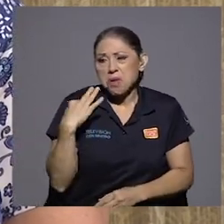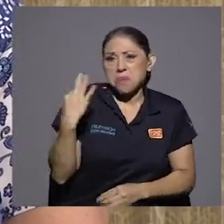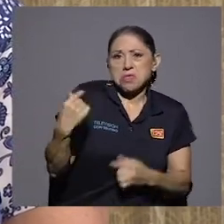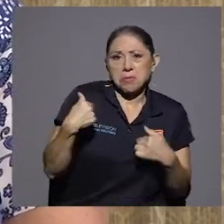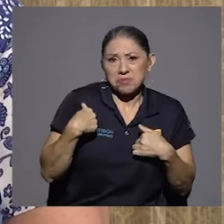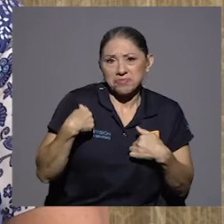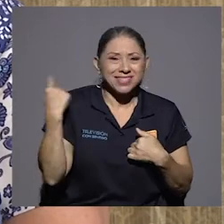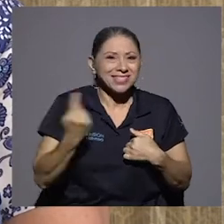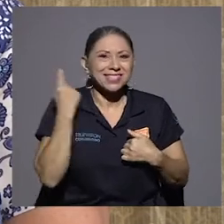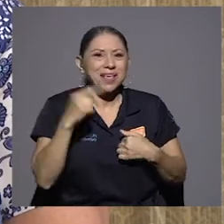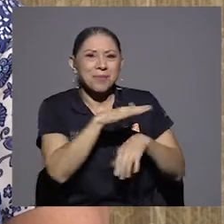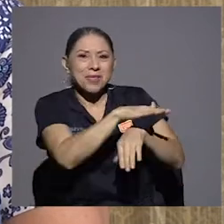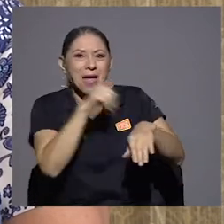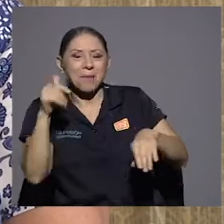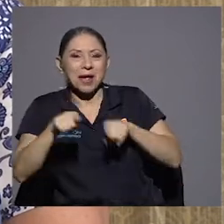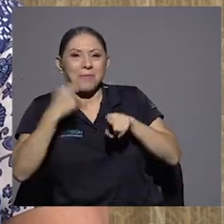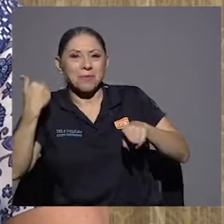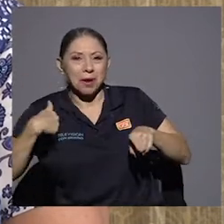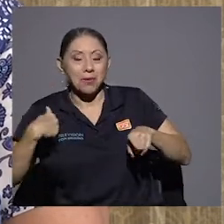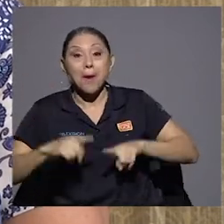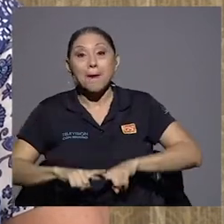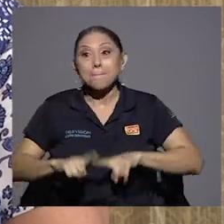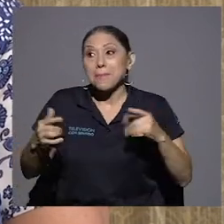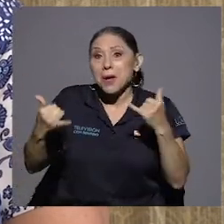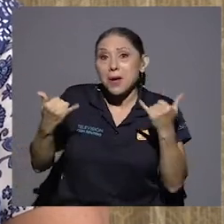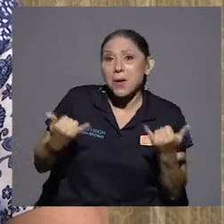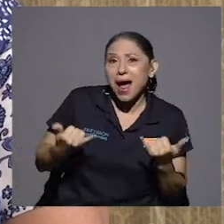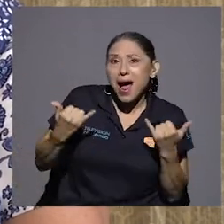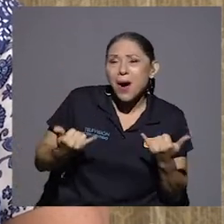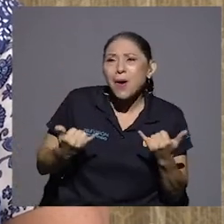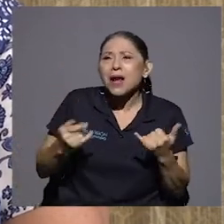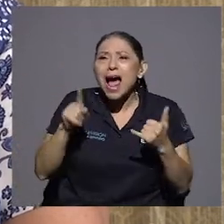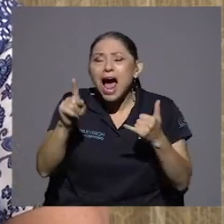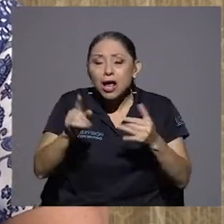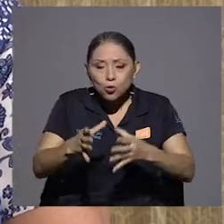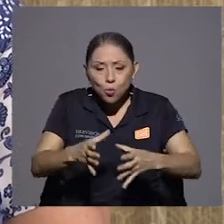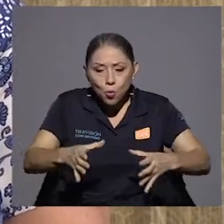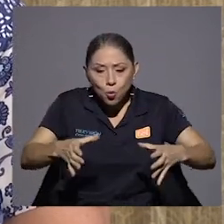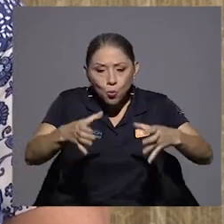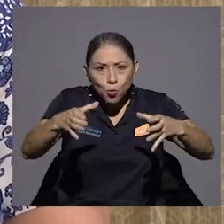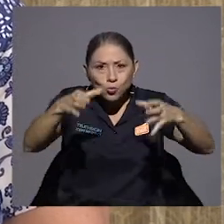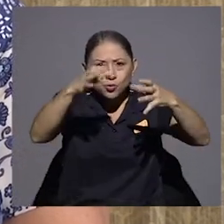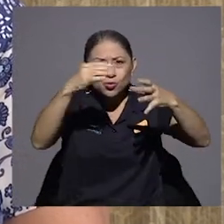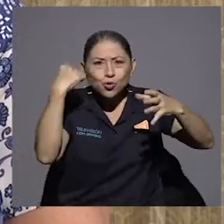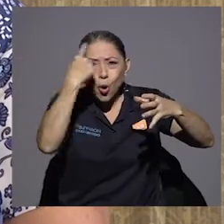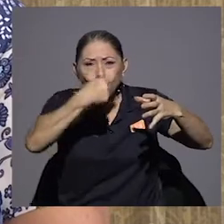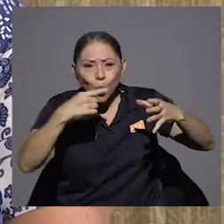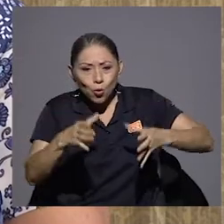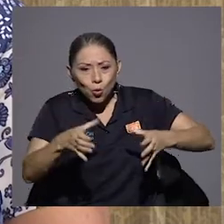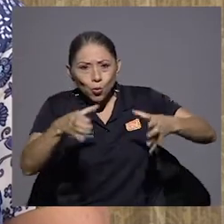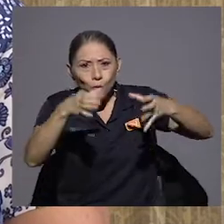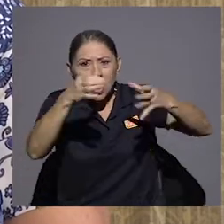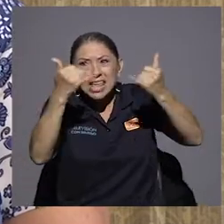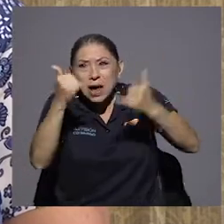Pero esta vez fue por un busto que ahora está por ahí escondido en la universidad y fue con el rector